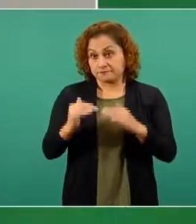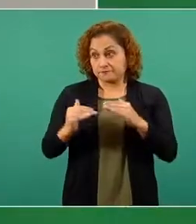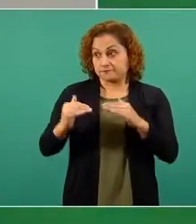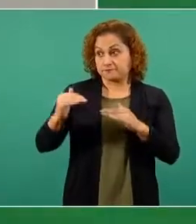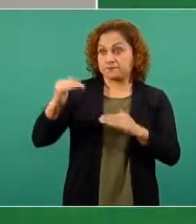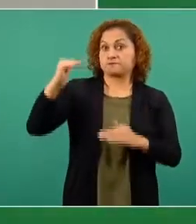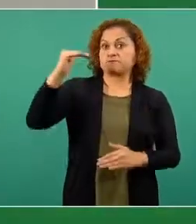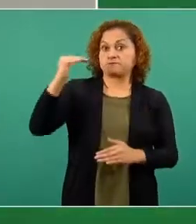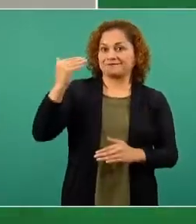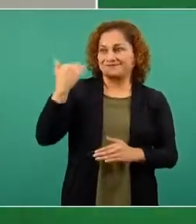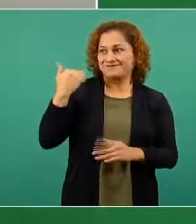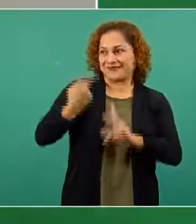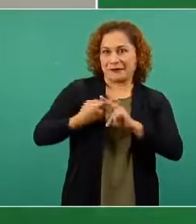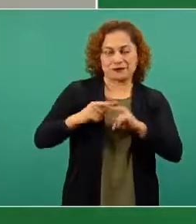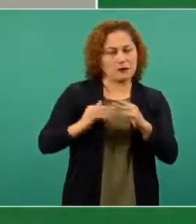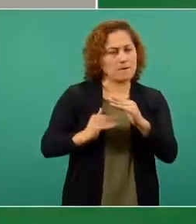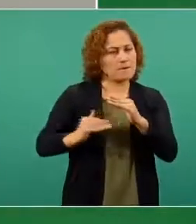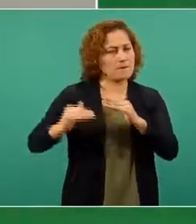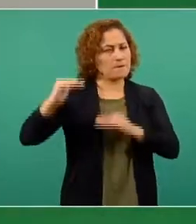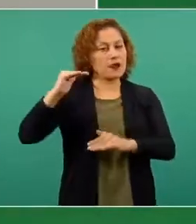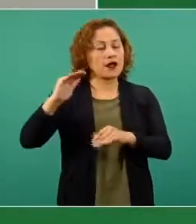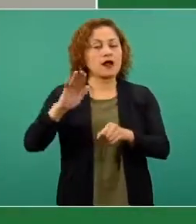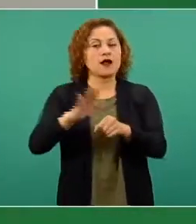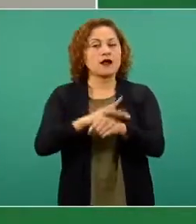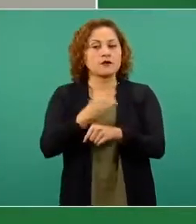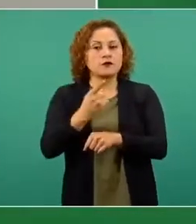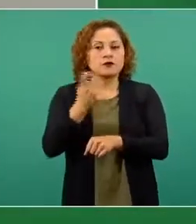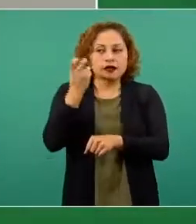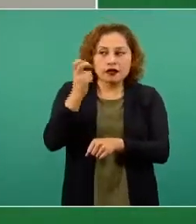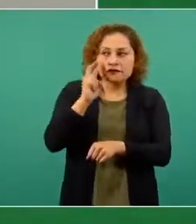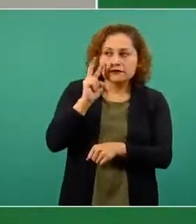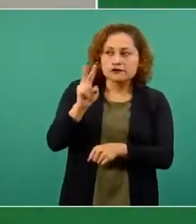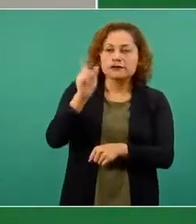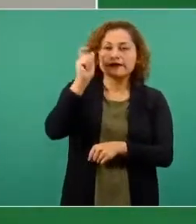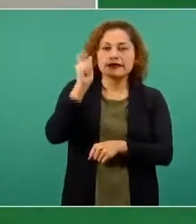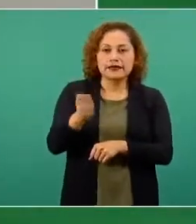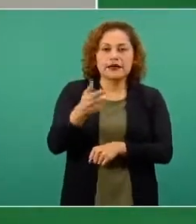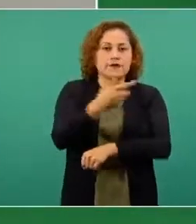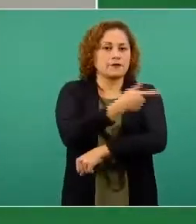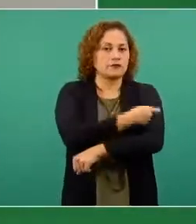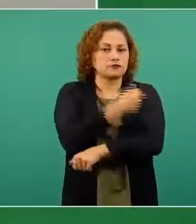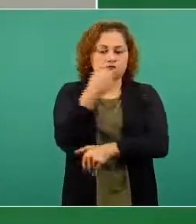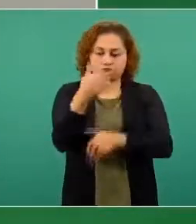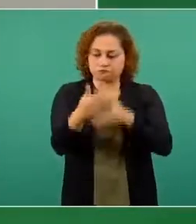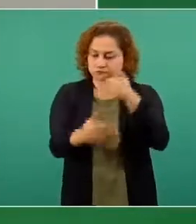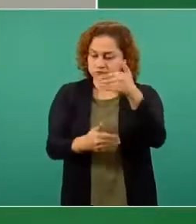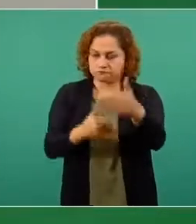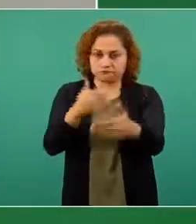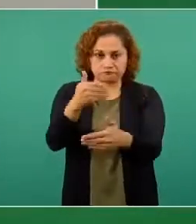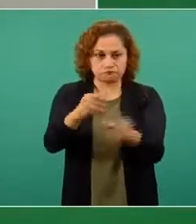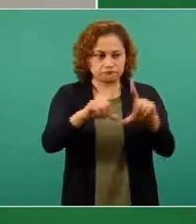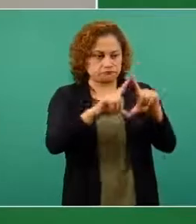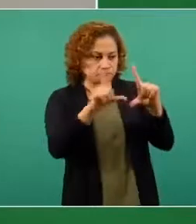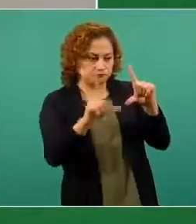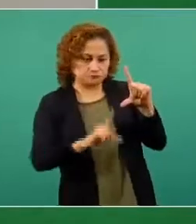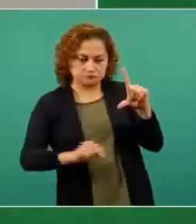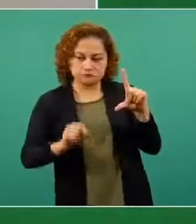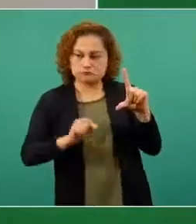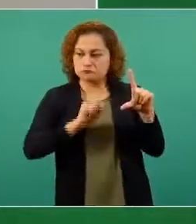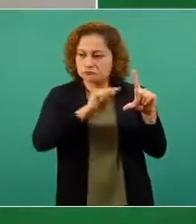obviamente representa que también día con día la vacunación sigue avanzando y su cobertura sigue